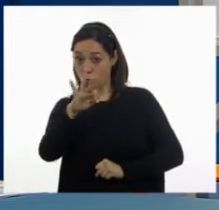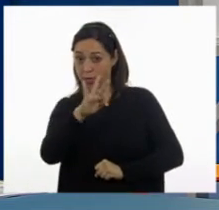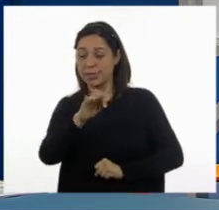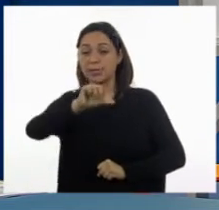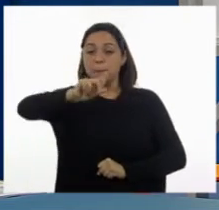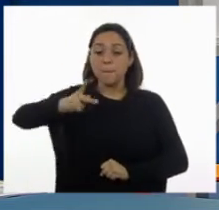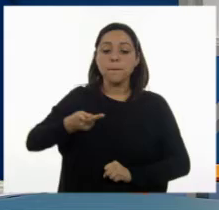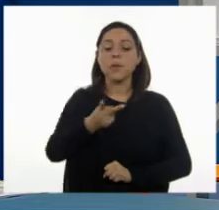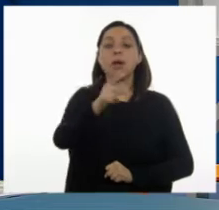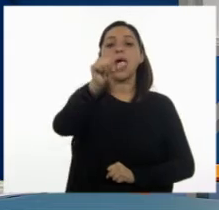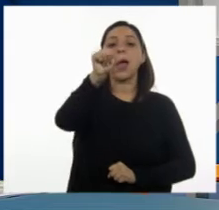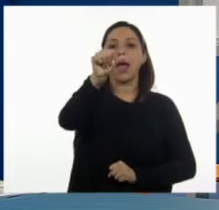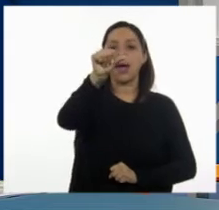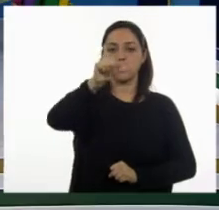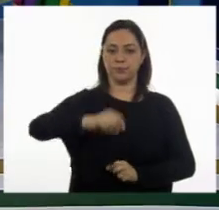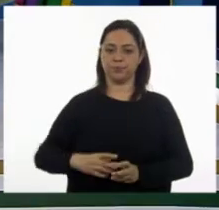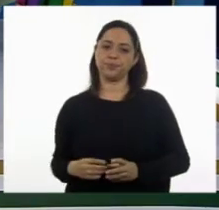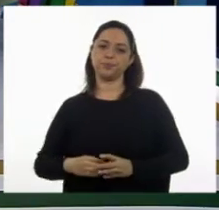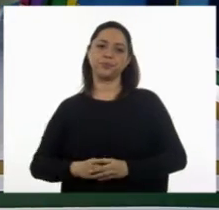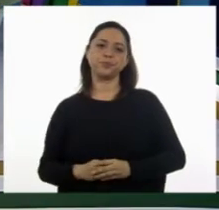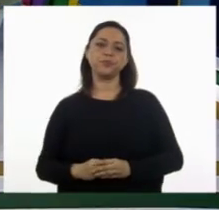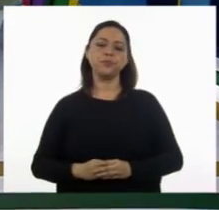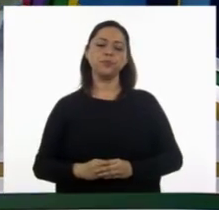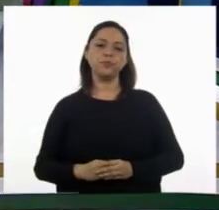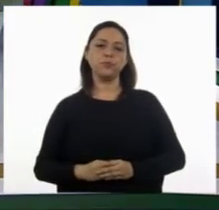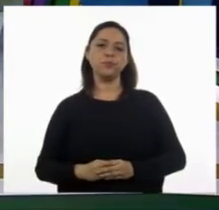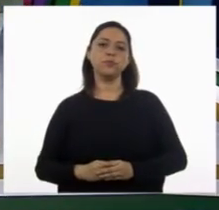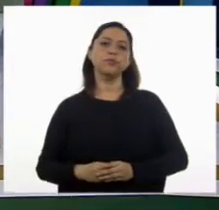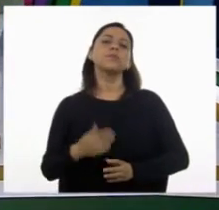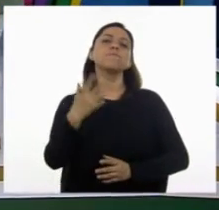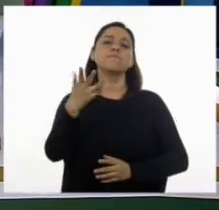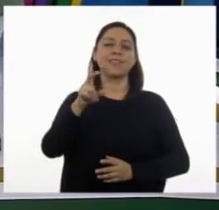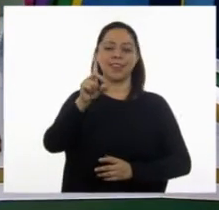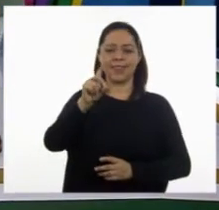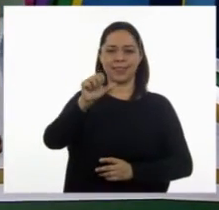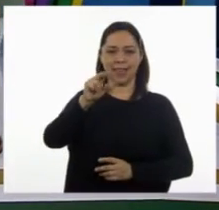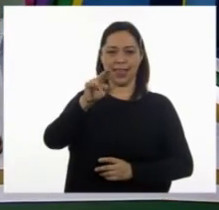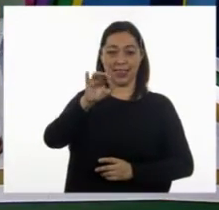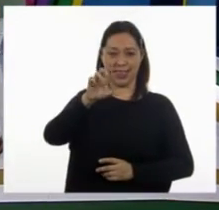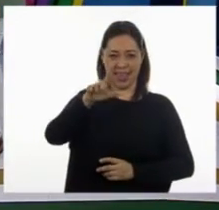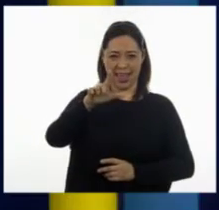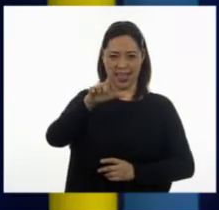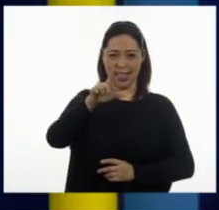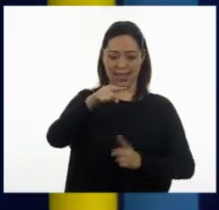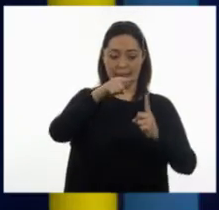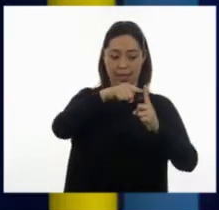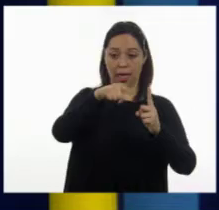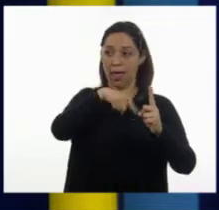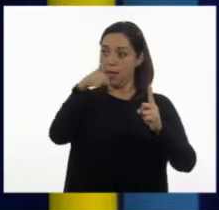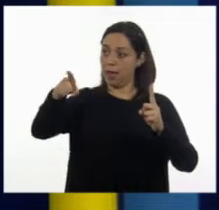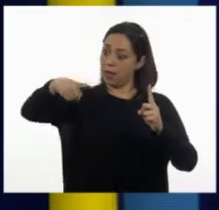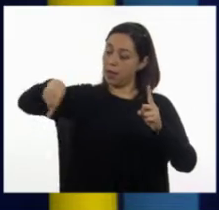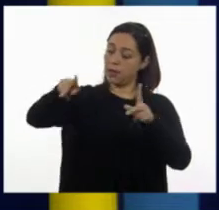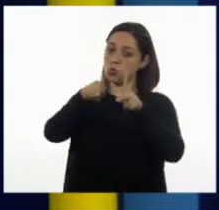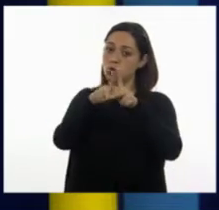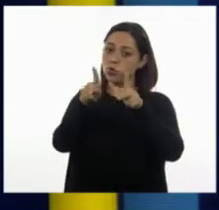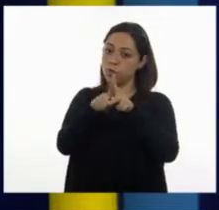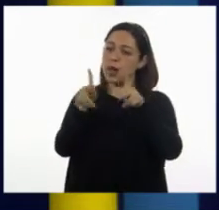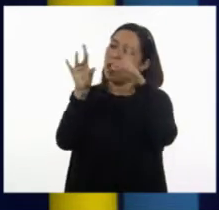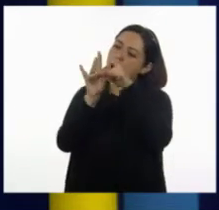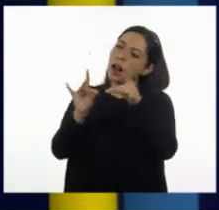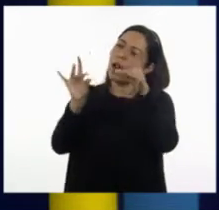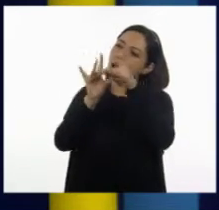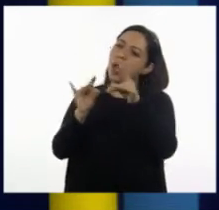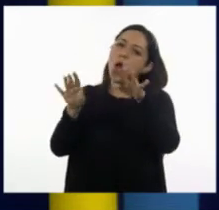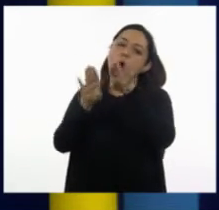A. Sí, claro que sí. Dice, ¿cómo describiría Daniel a sus primos en qué parte del teatro están sus lugares si ellos